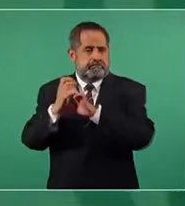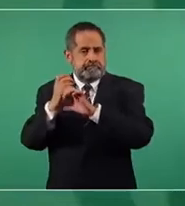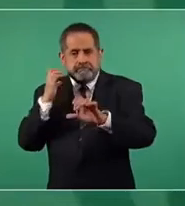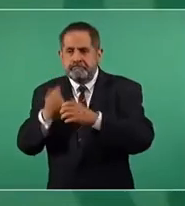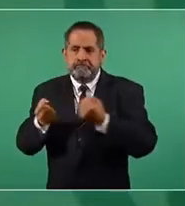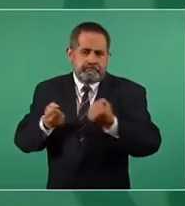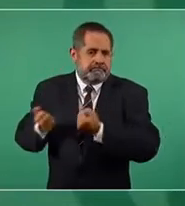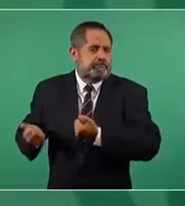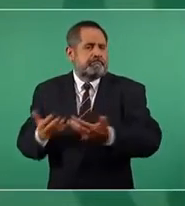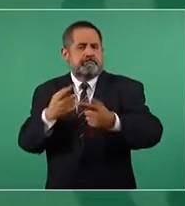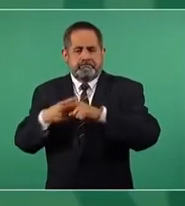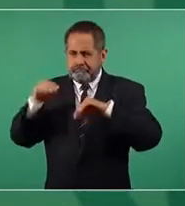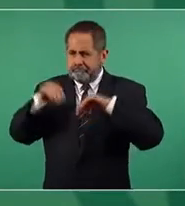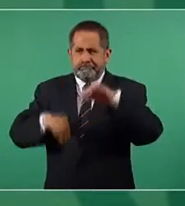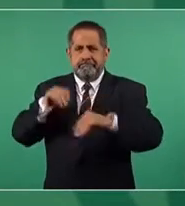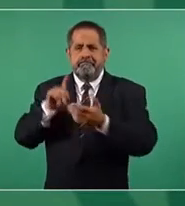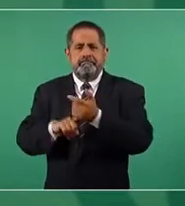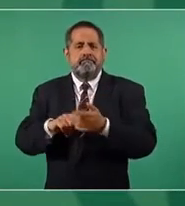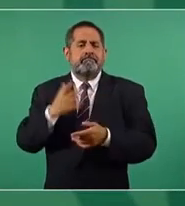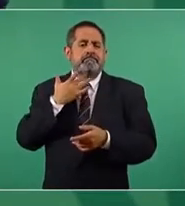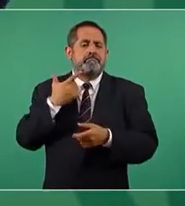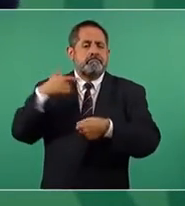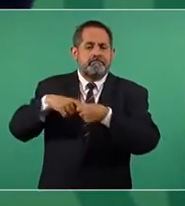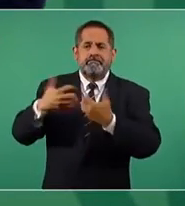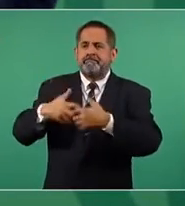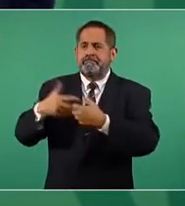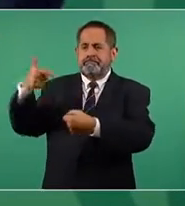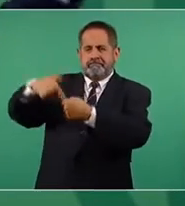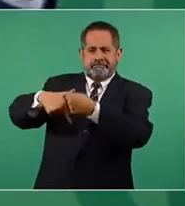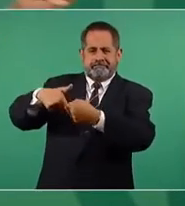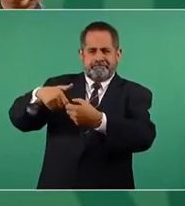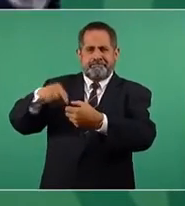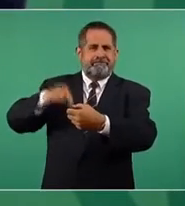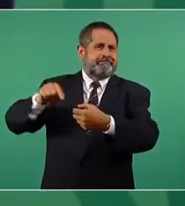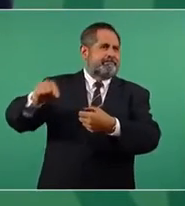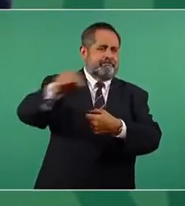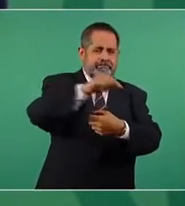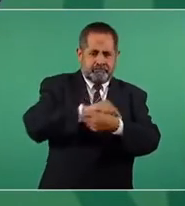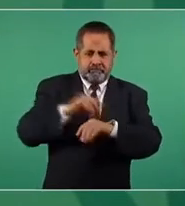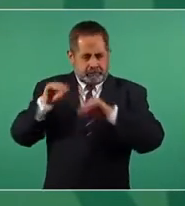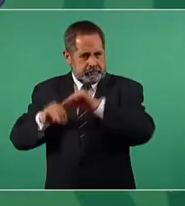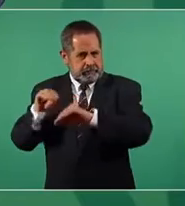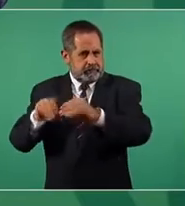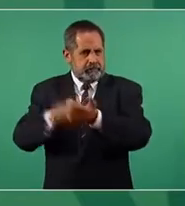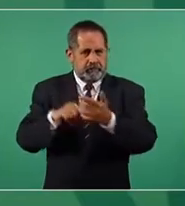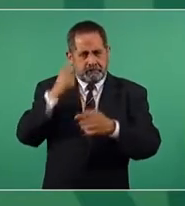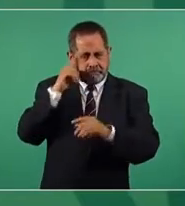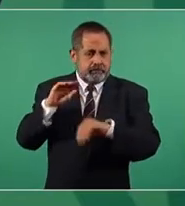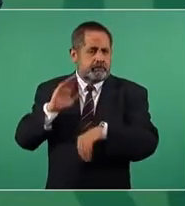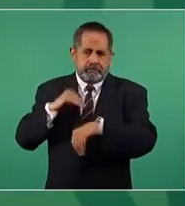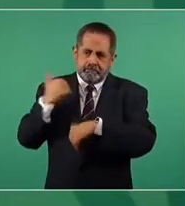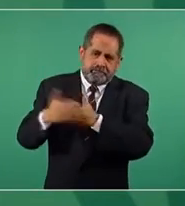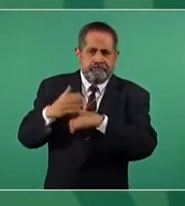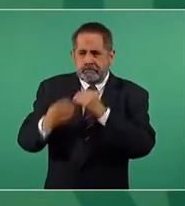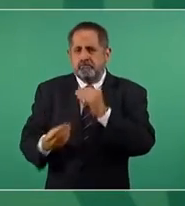se van a poner gaseras o en las instalaciones que tiene Pemex se van a instalar equipos,